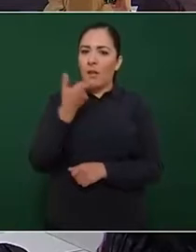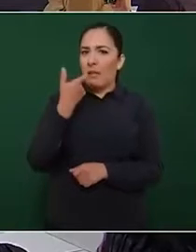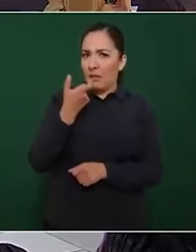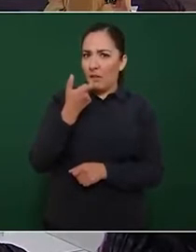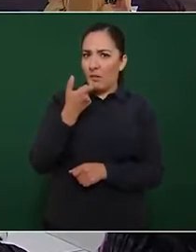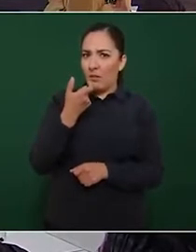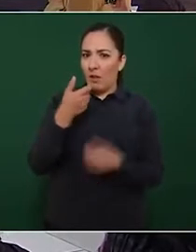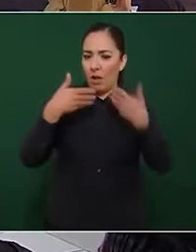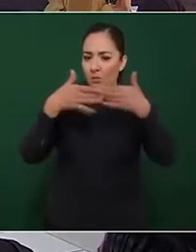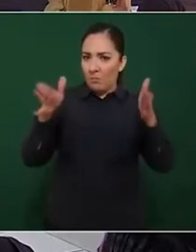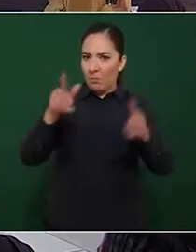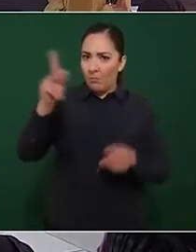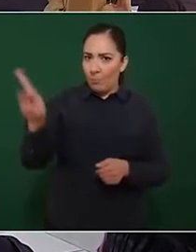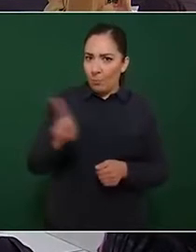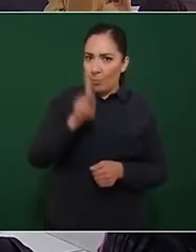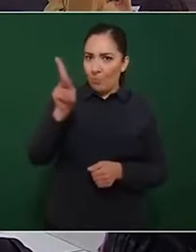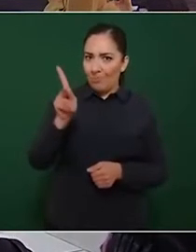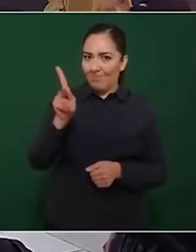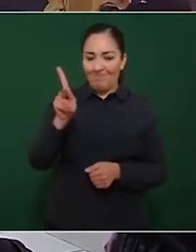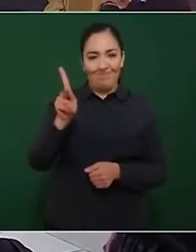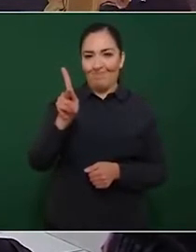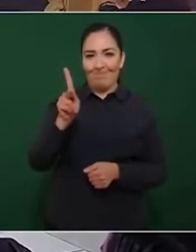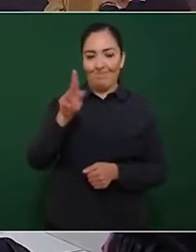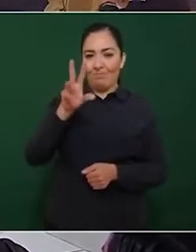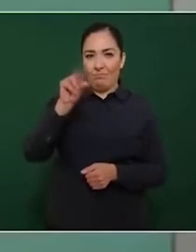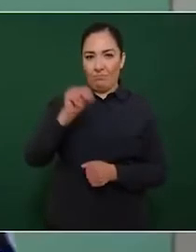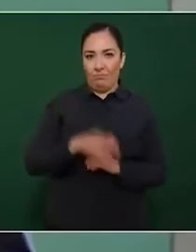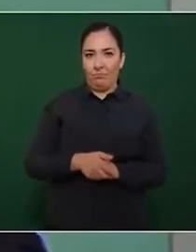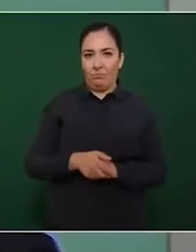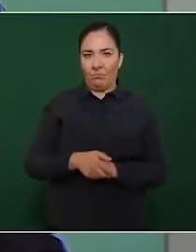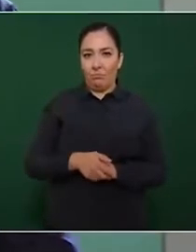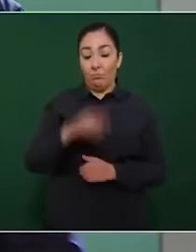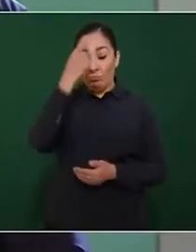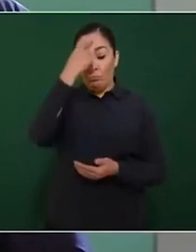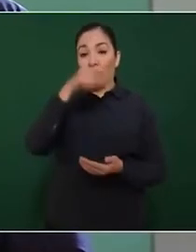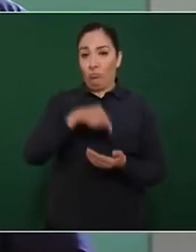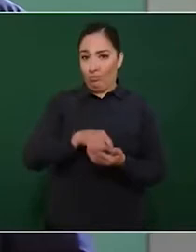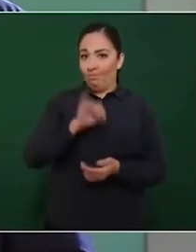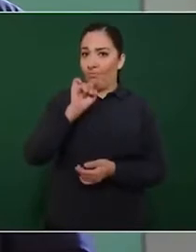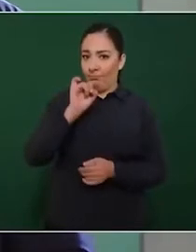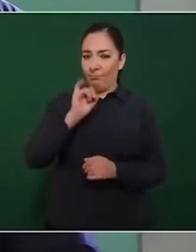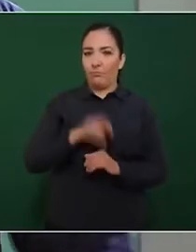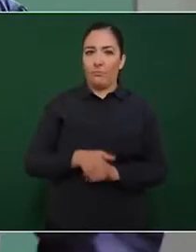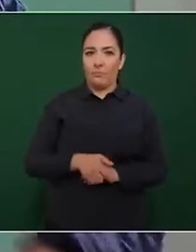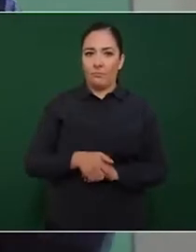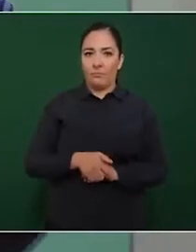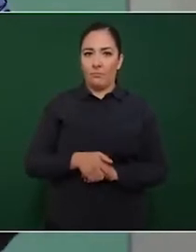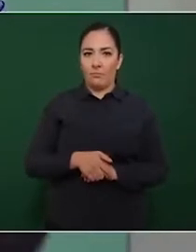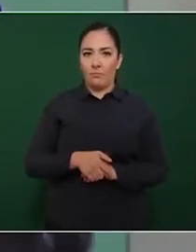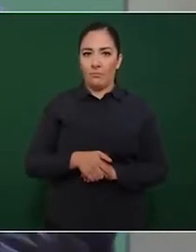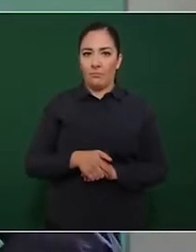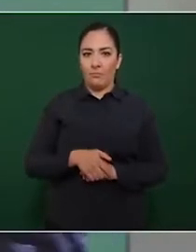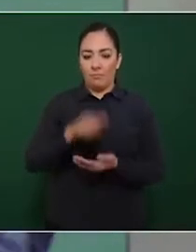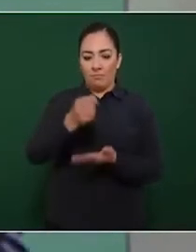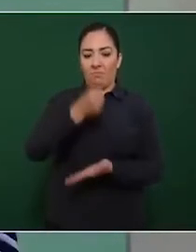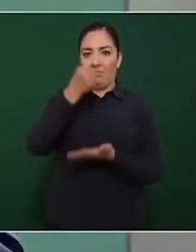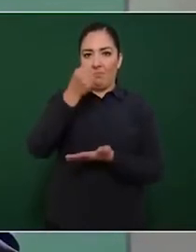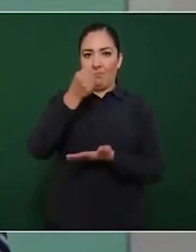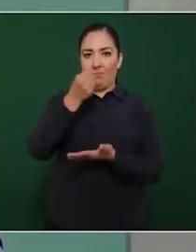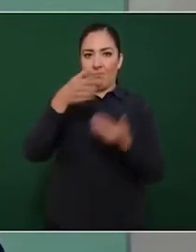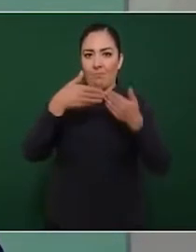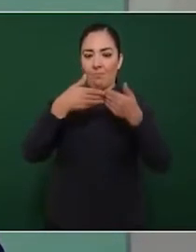público y yo creo que sí, es dinero público y lo puedo probar.